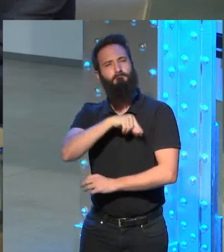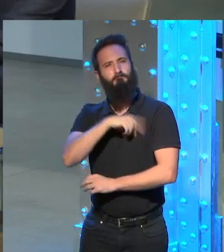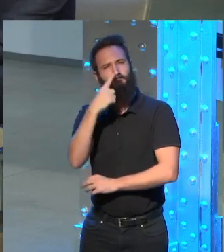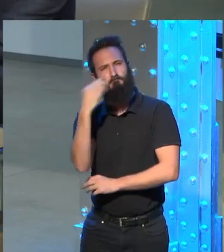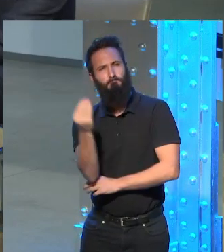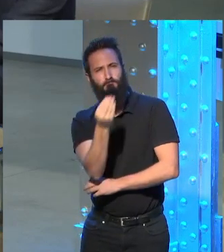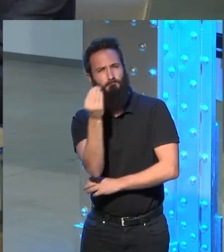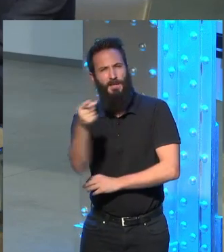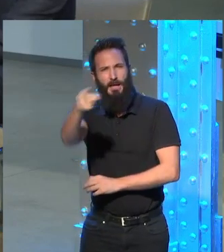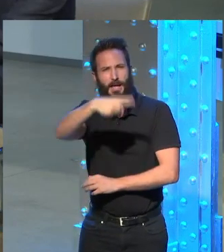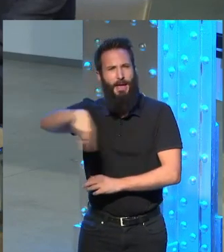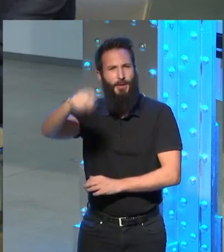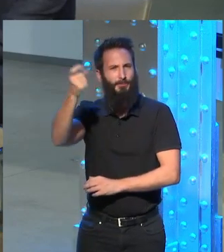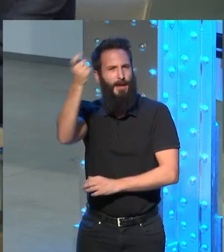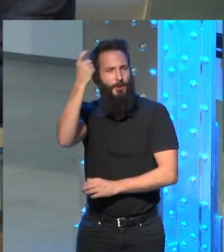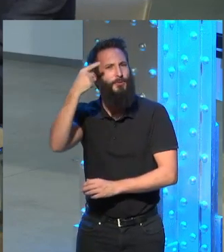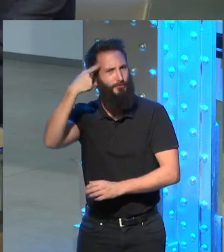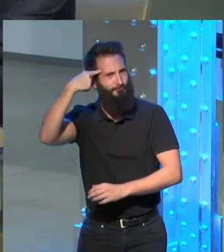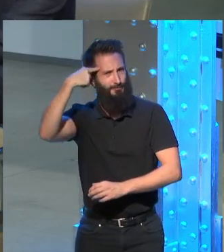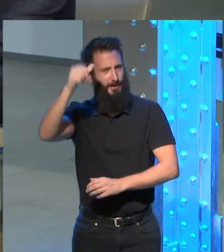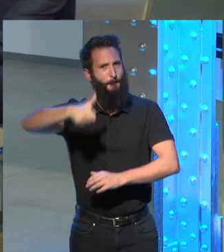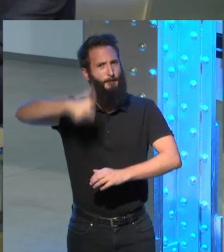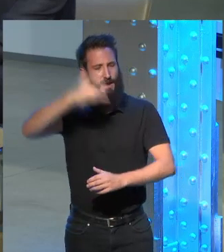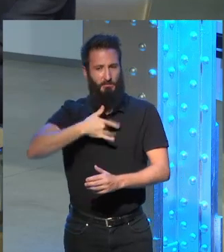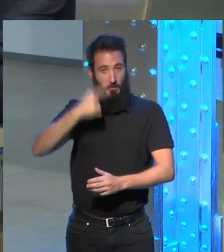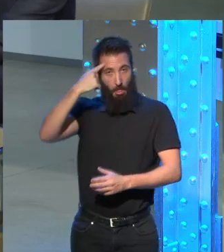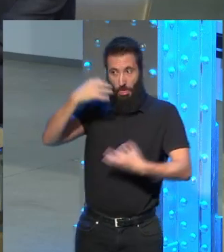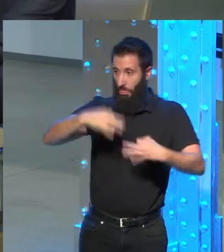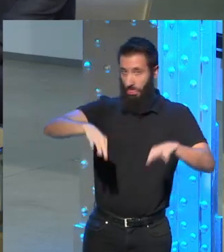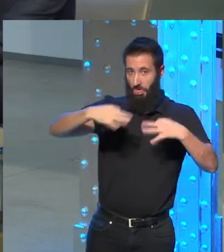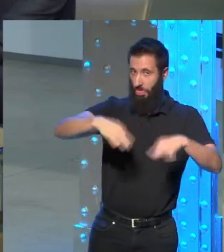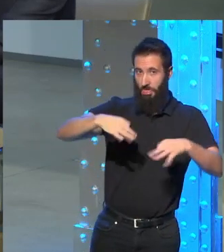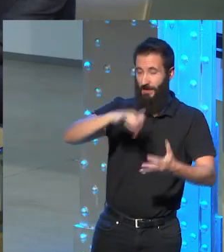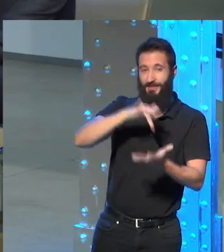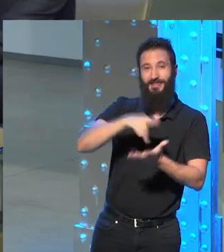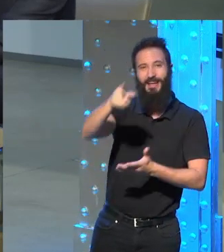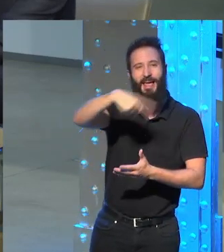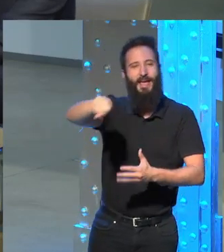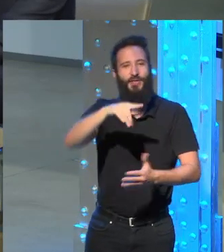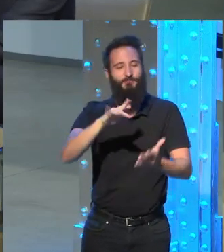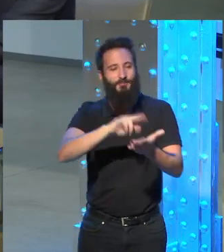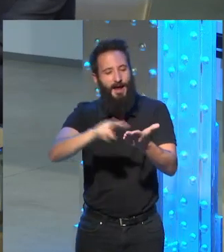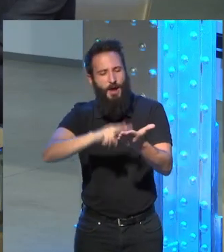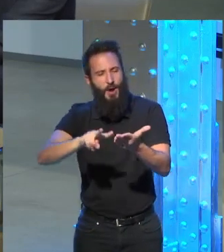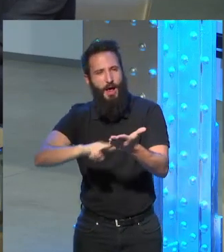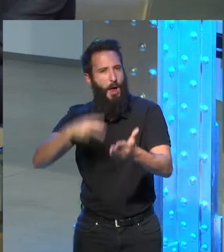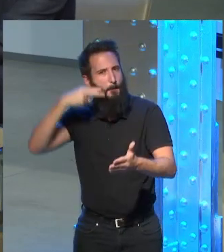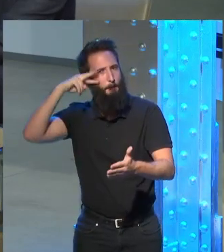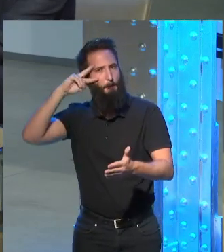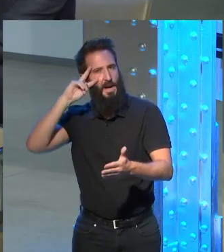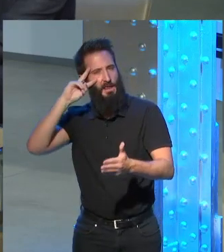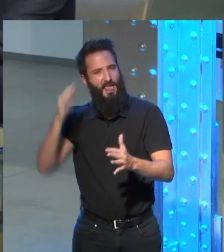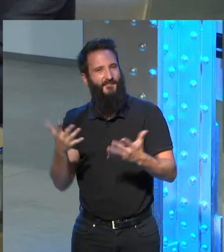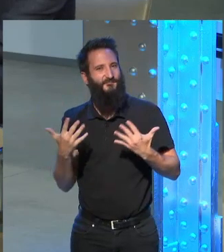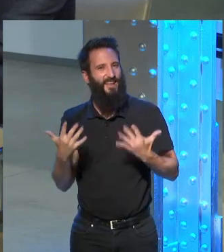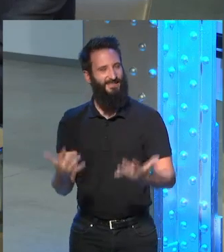ellos más que yo de mí mismo que tenían muy fresca la experiencia